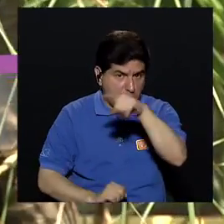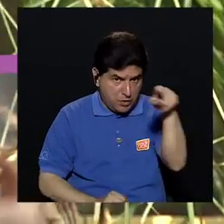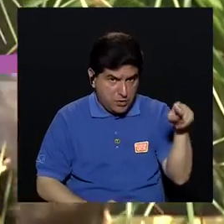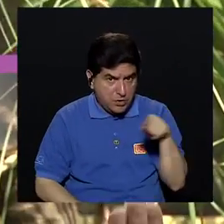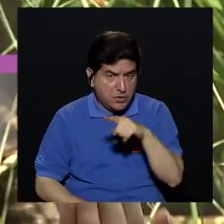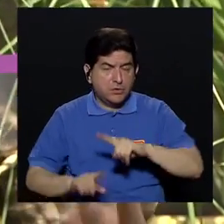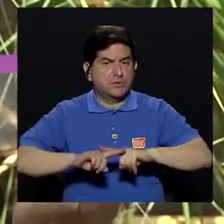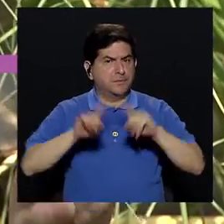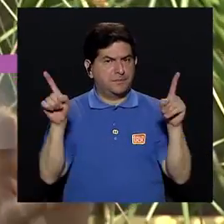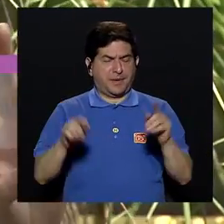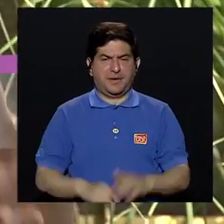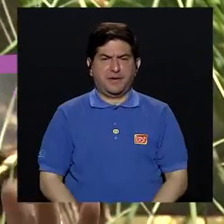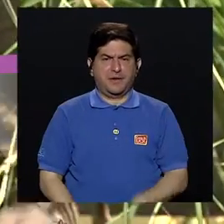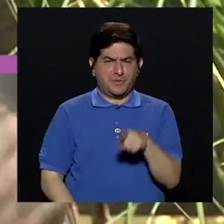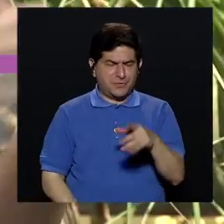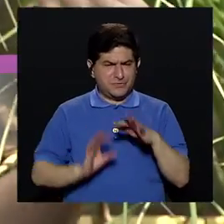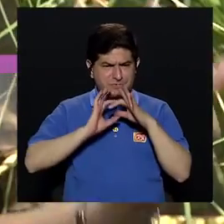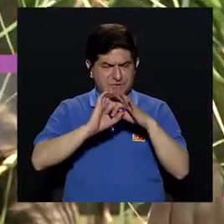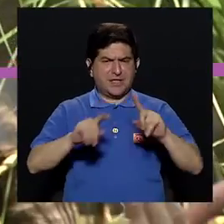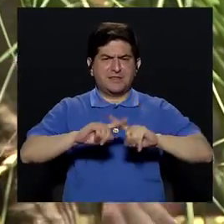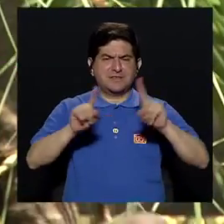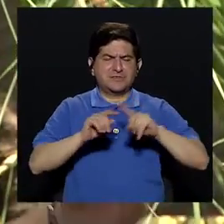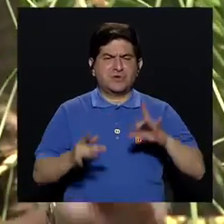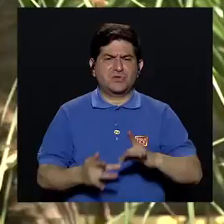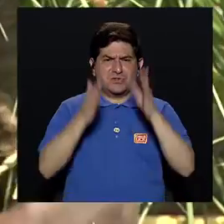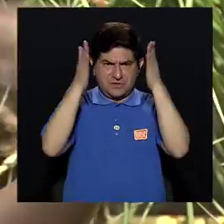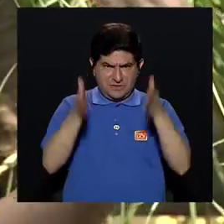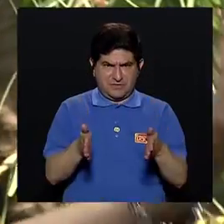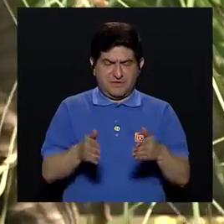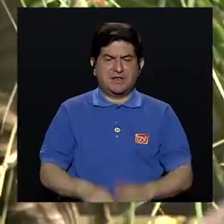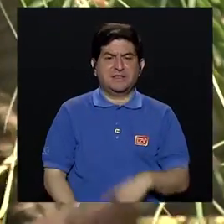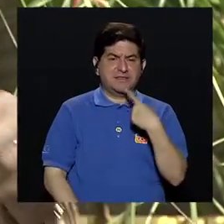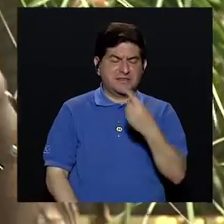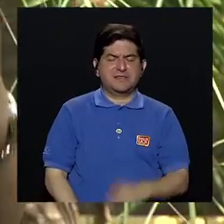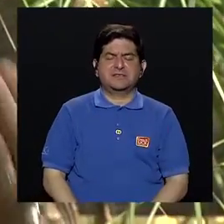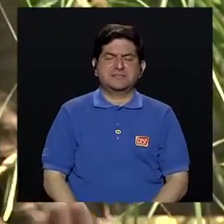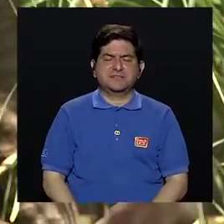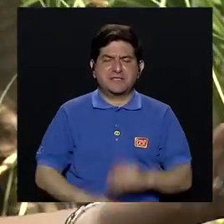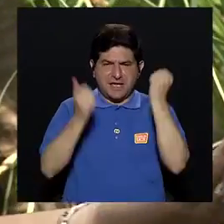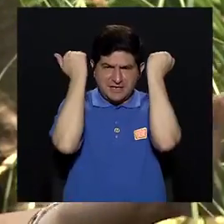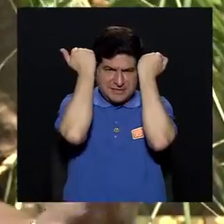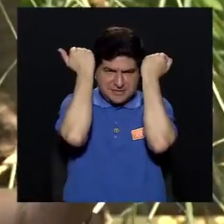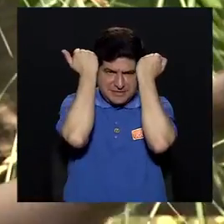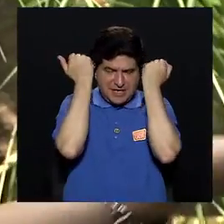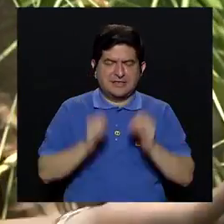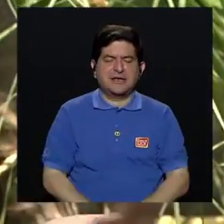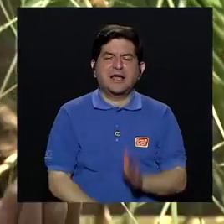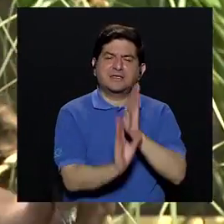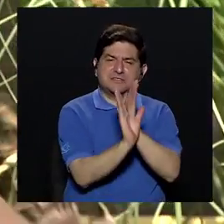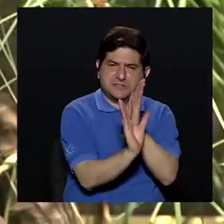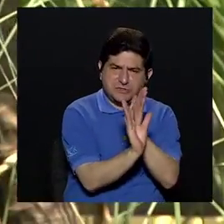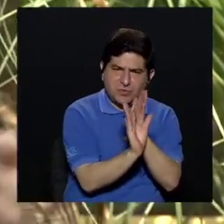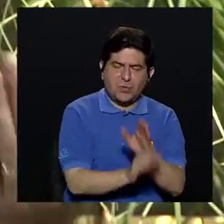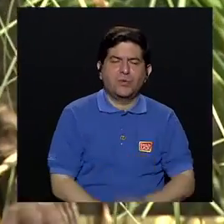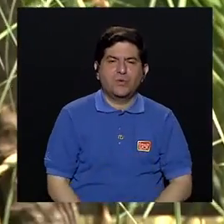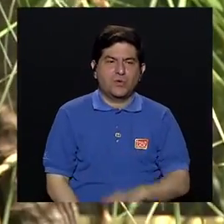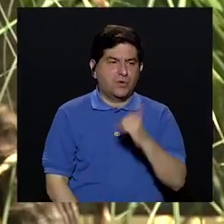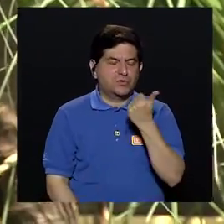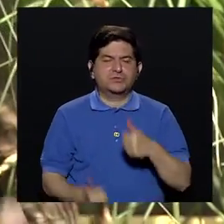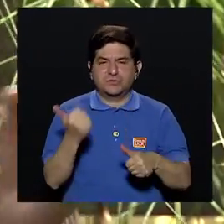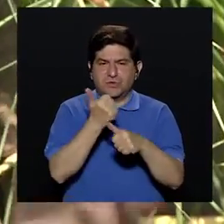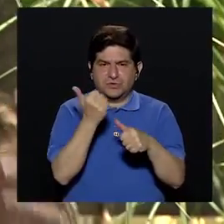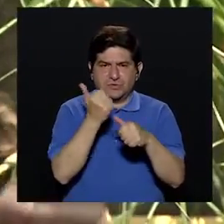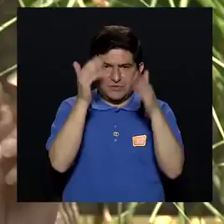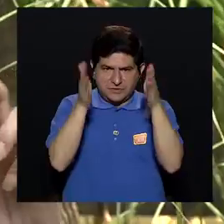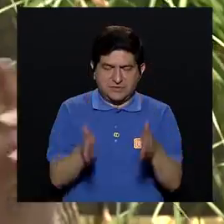pero también ustedes van muy de la mano con otros especialistas como mencionaba psiquiatría psicólogos y demás para poder dar